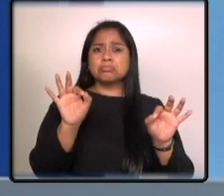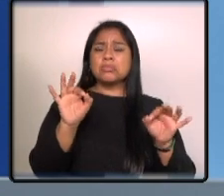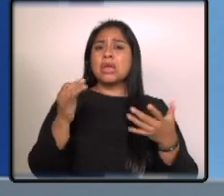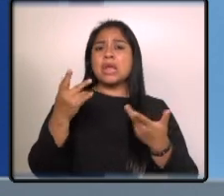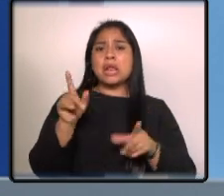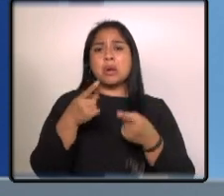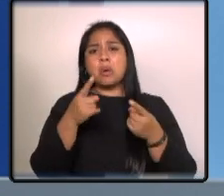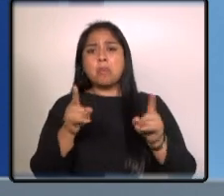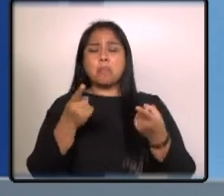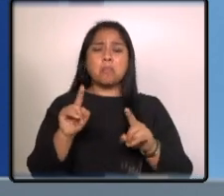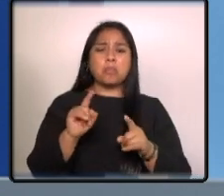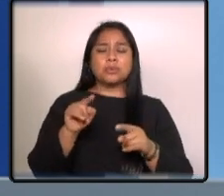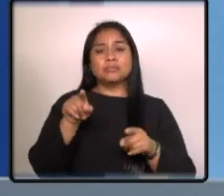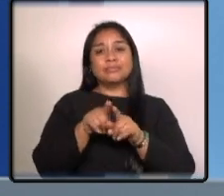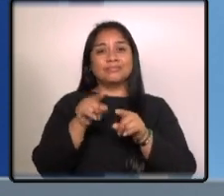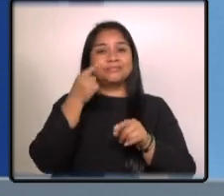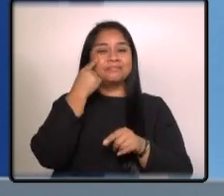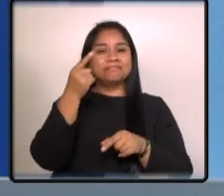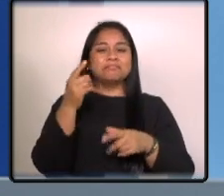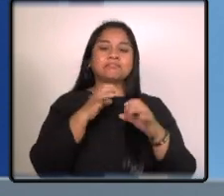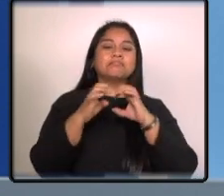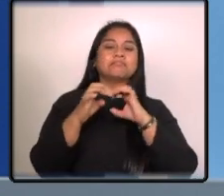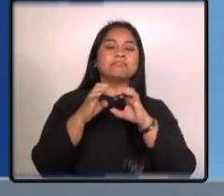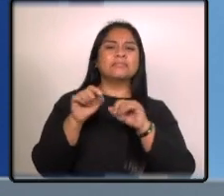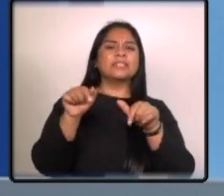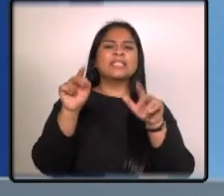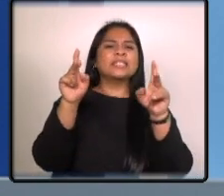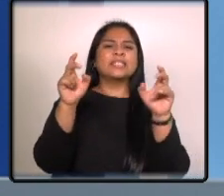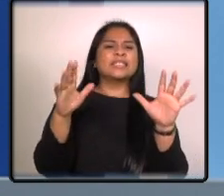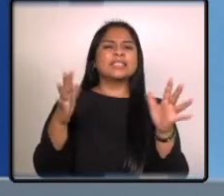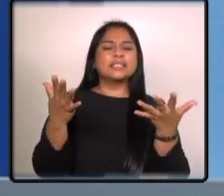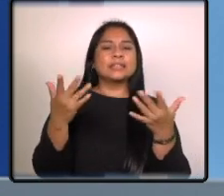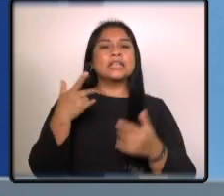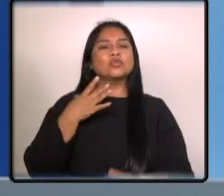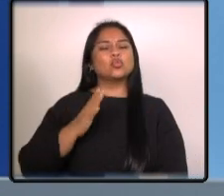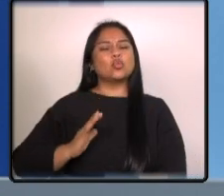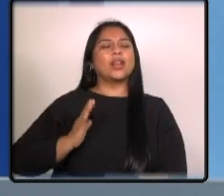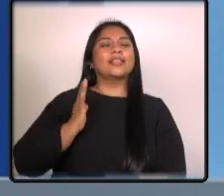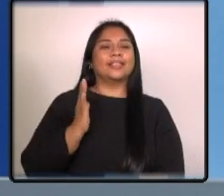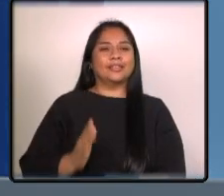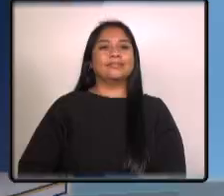y hoy en nuestra entrevista nos habla acerca de su tema titulado suerte